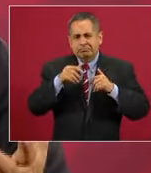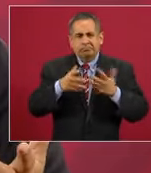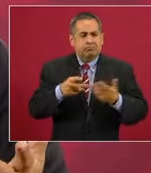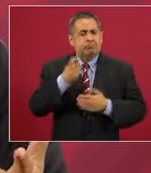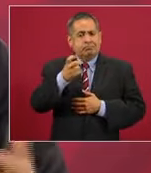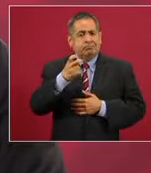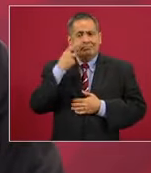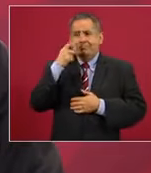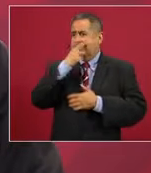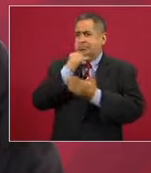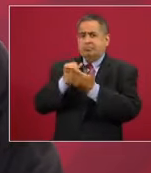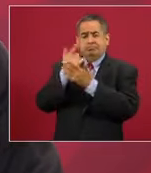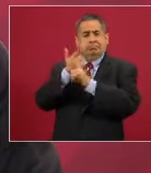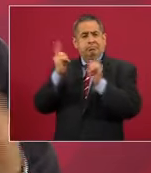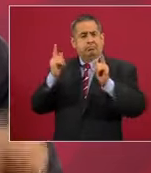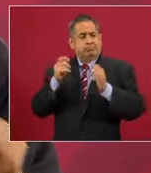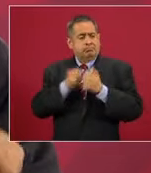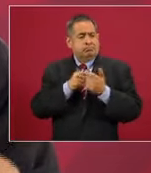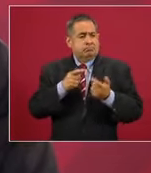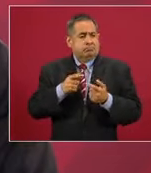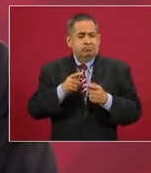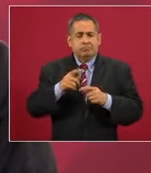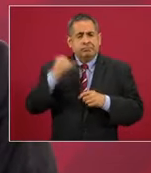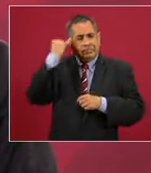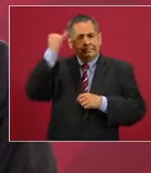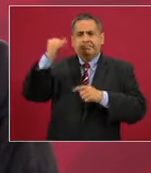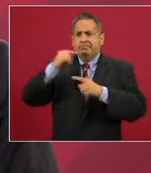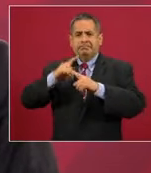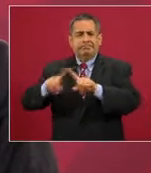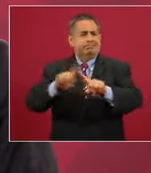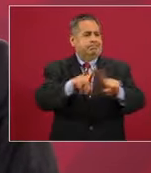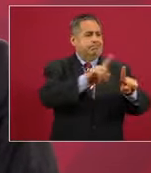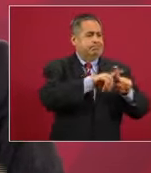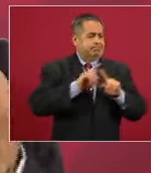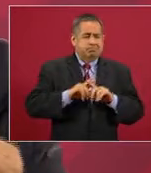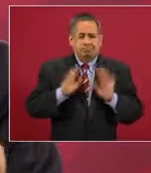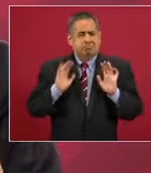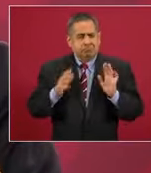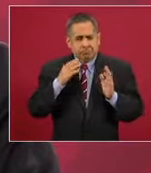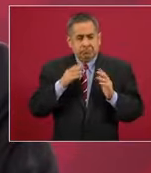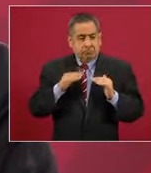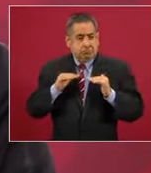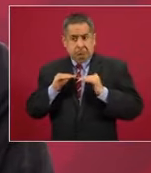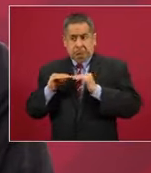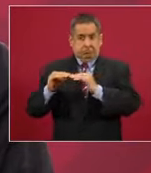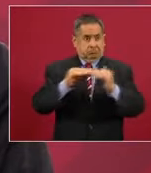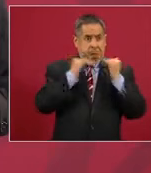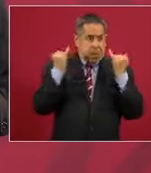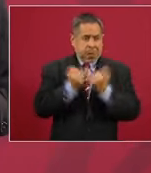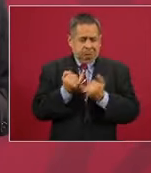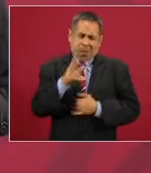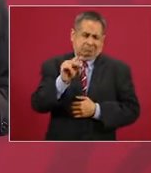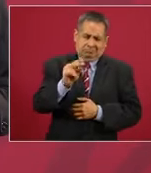eso es la democracia, es pluralidad, no es pensamiento único,